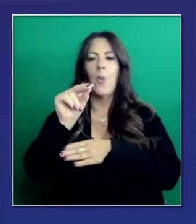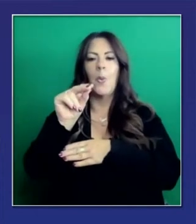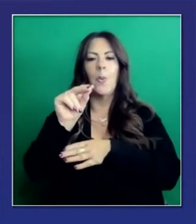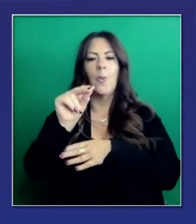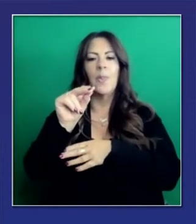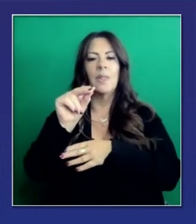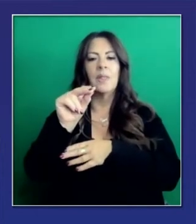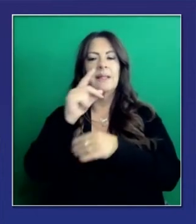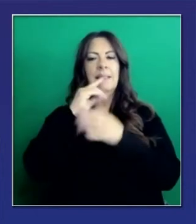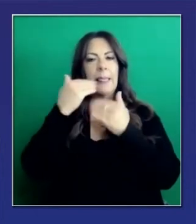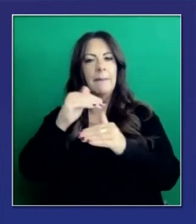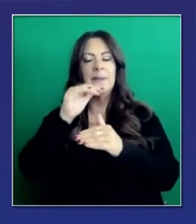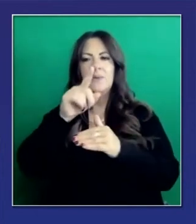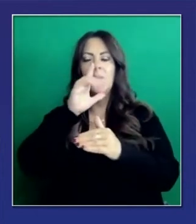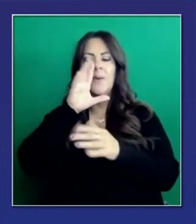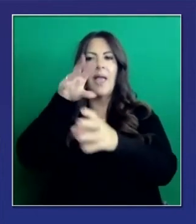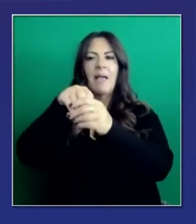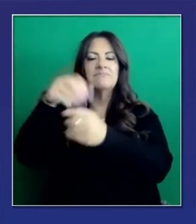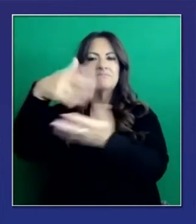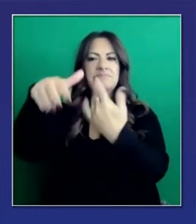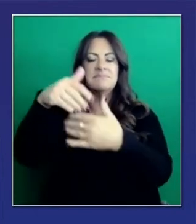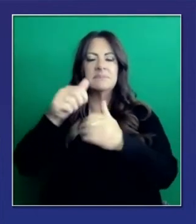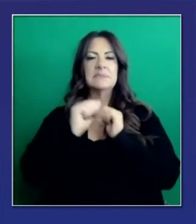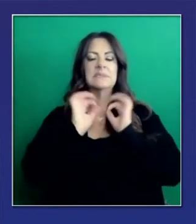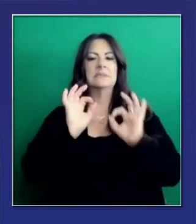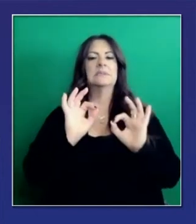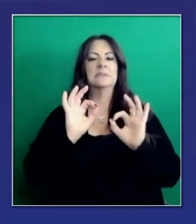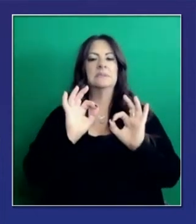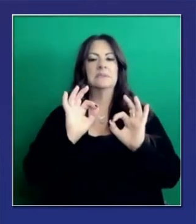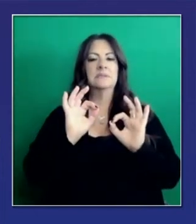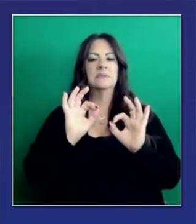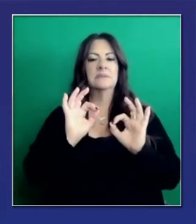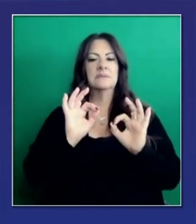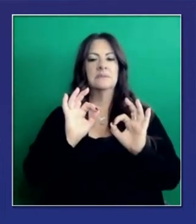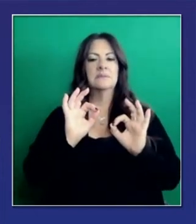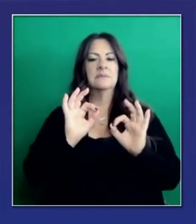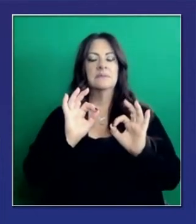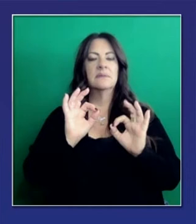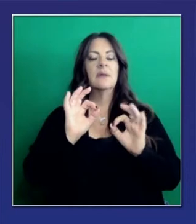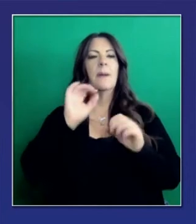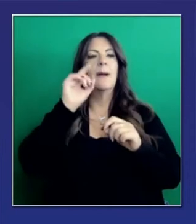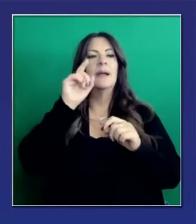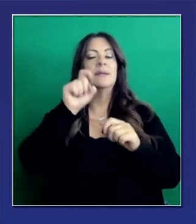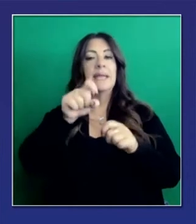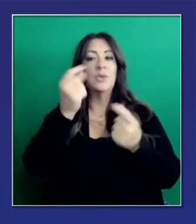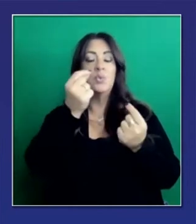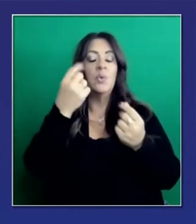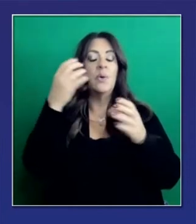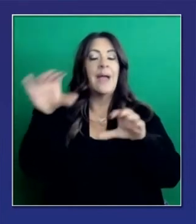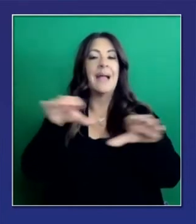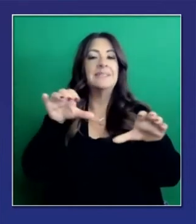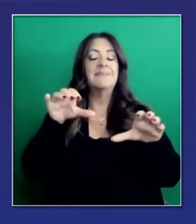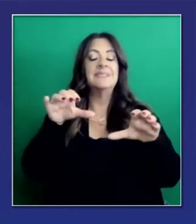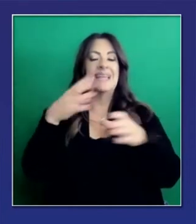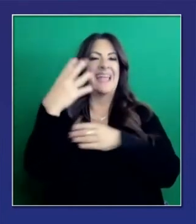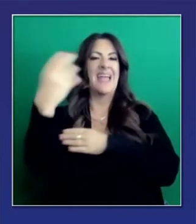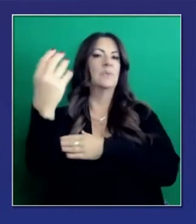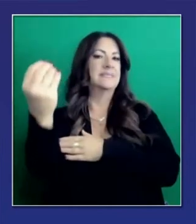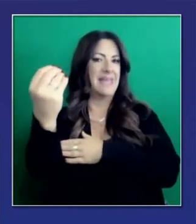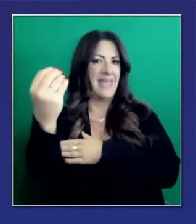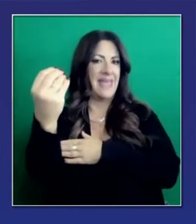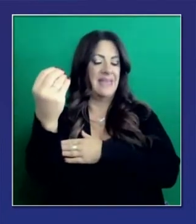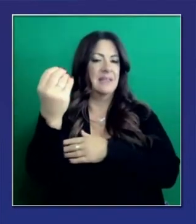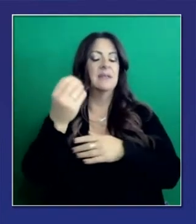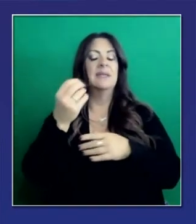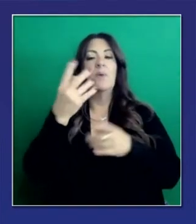establecidos, bien entendidos. Y una vez más, no debo recordarles los detalles de que el COVID-19